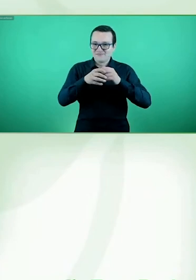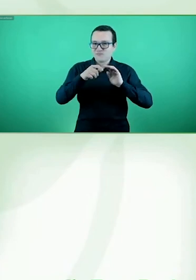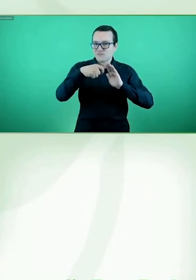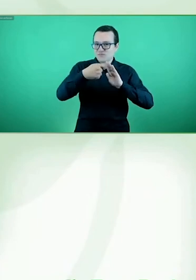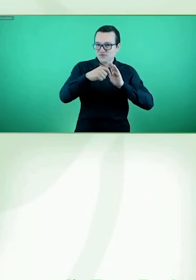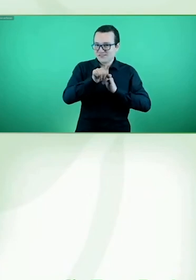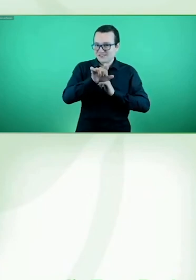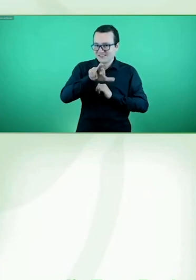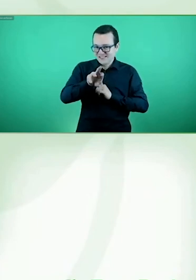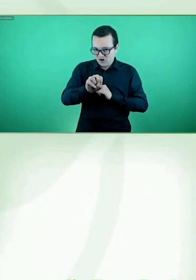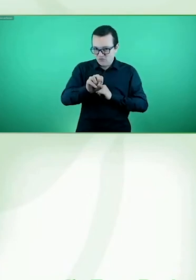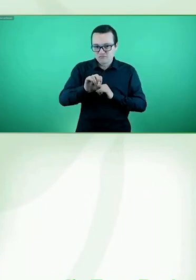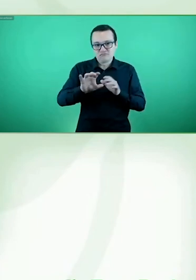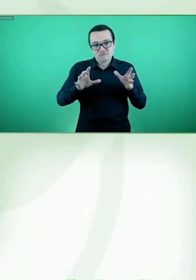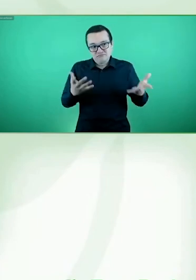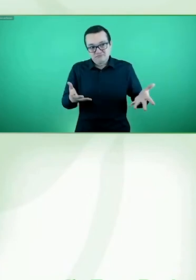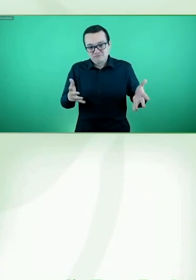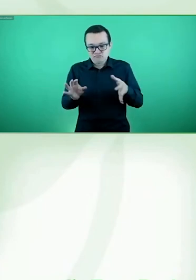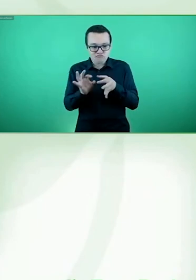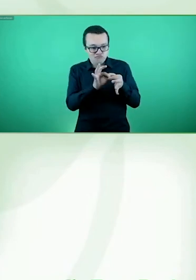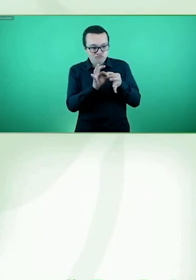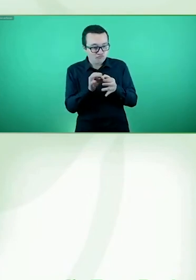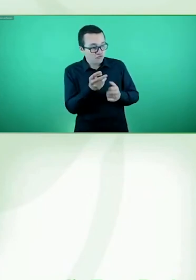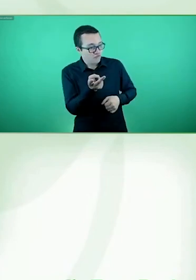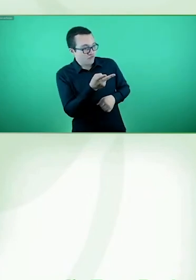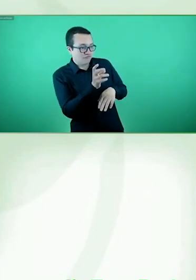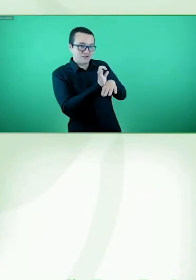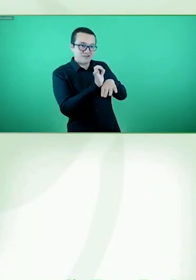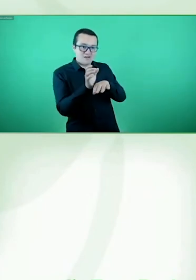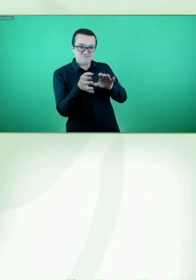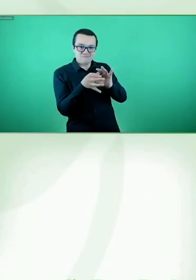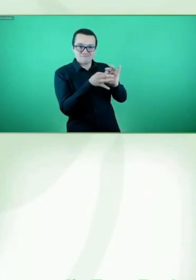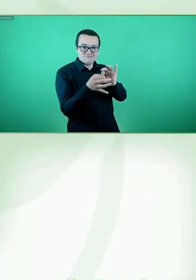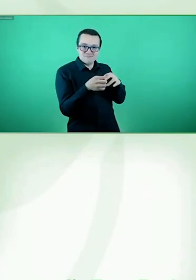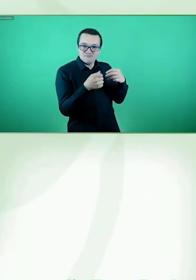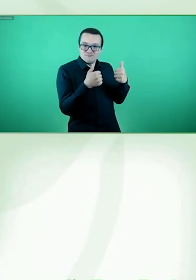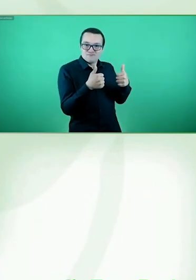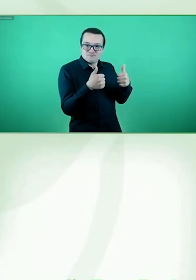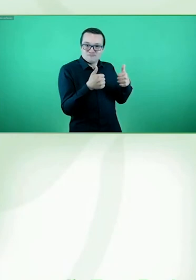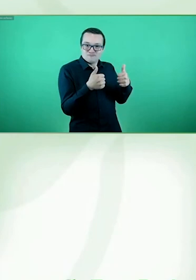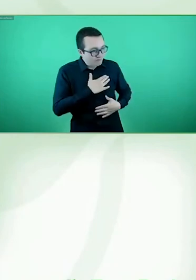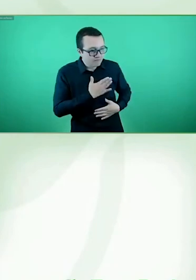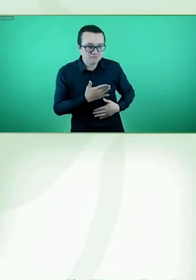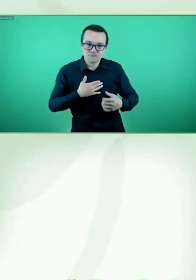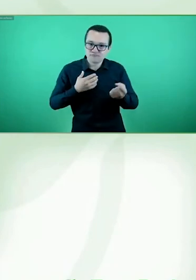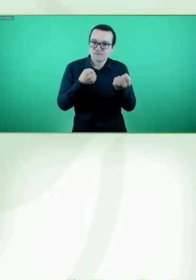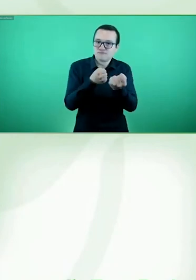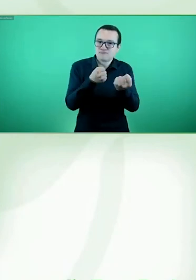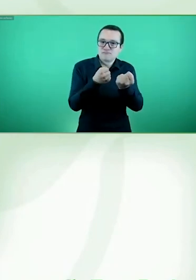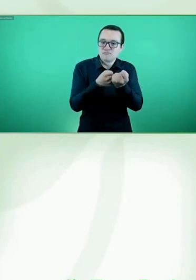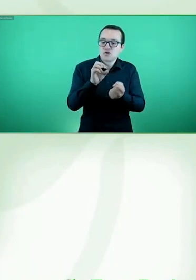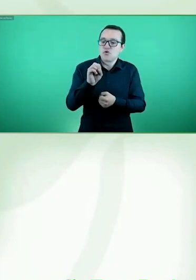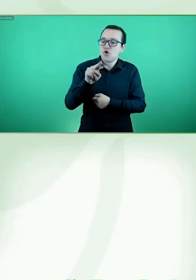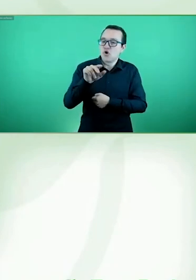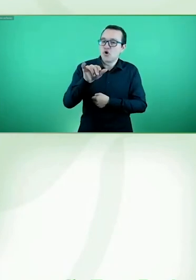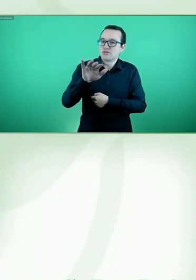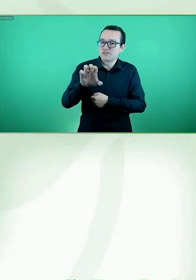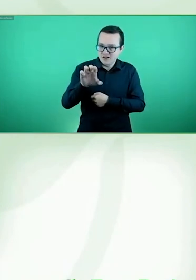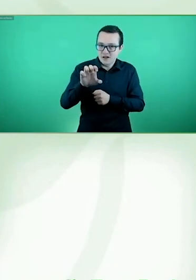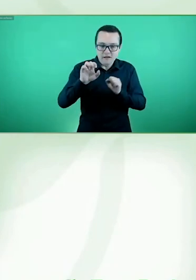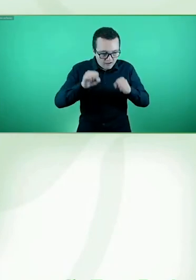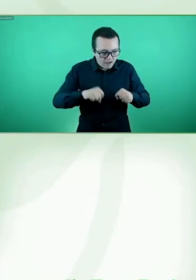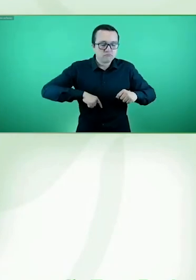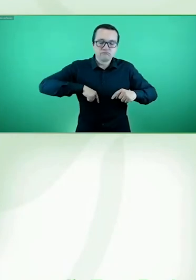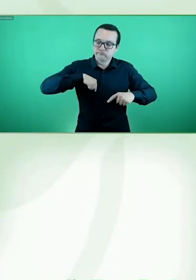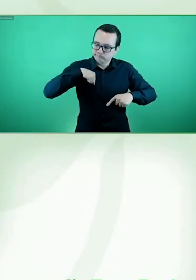estas entidades y que contará también con el Grupo Social 11, desde luego, para seguir trabajando en favor de